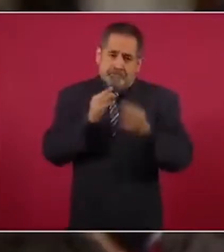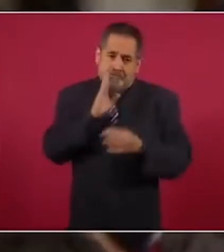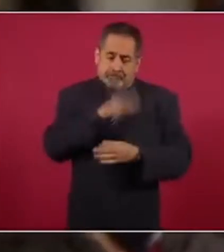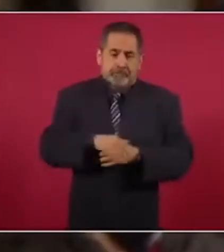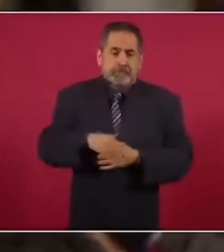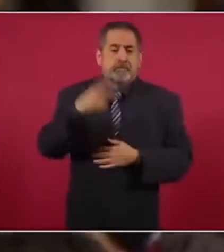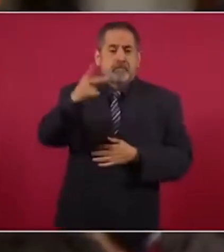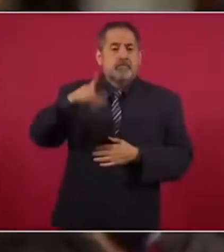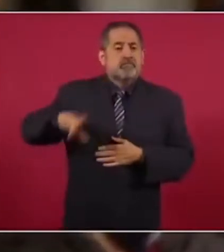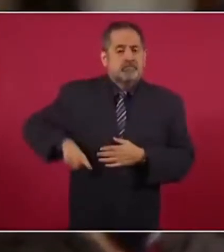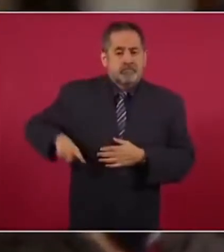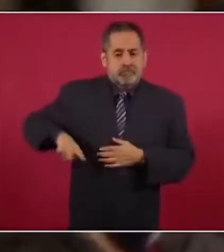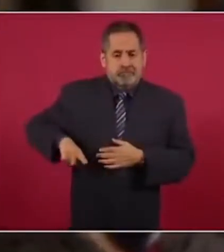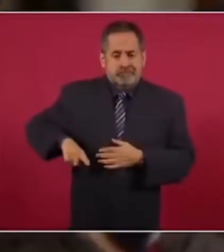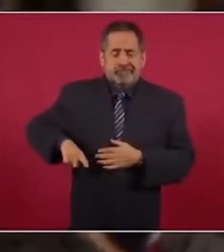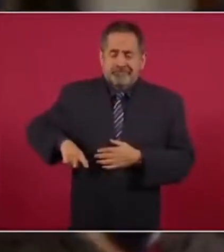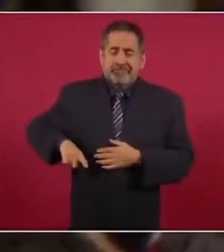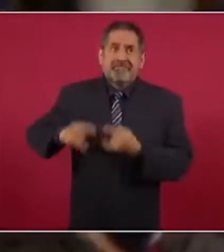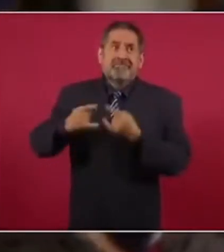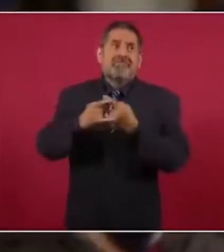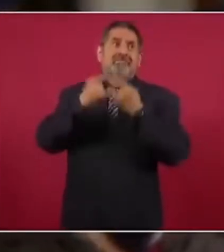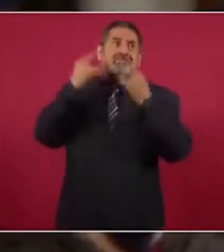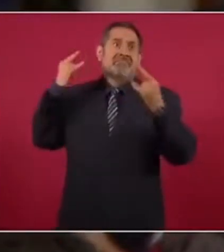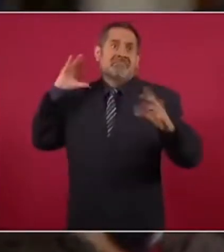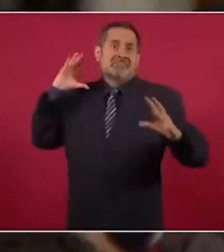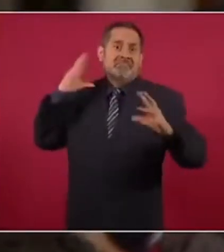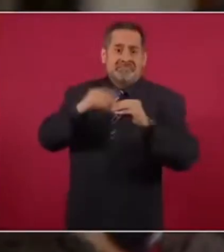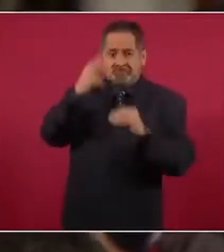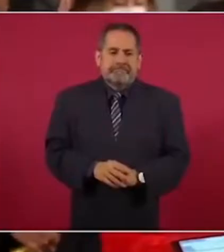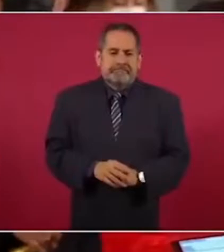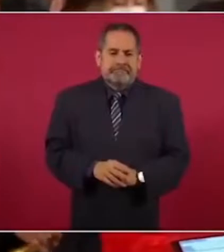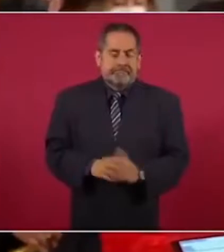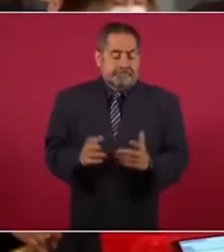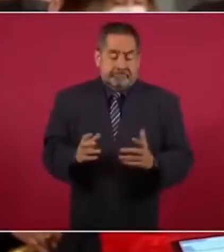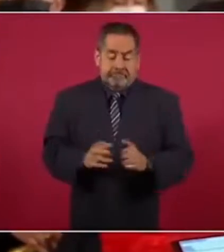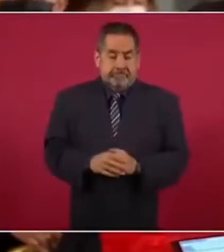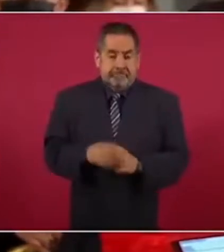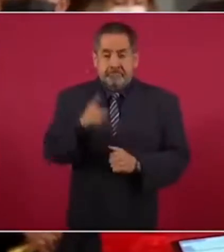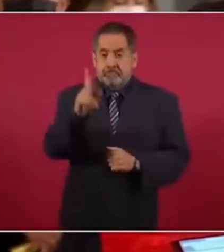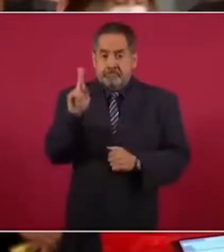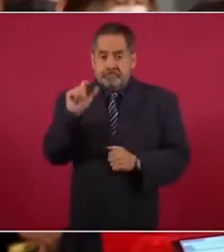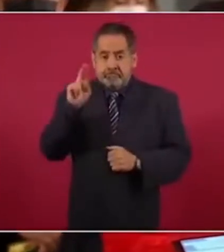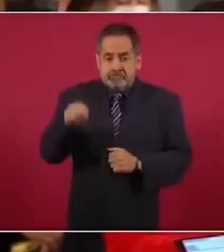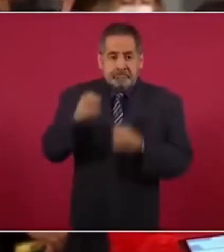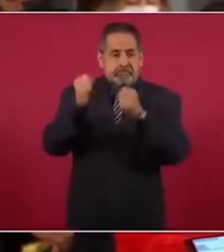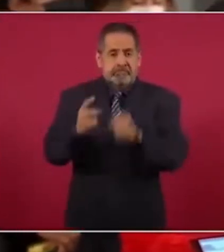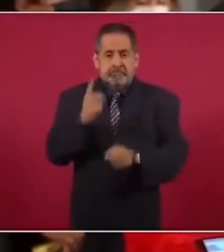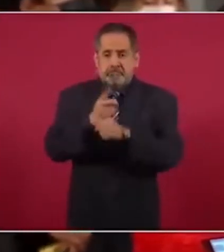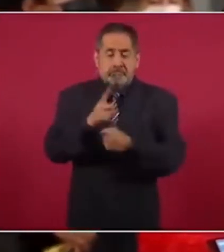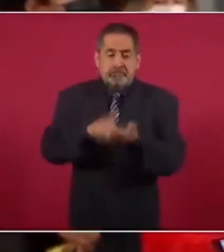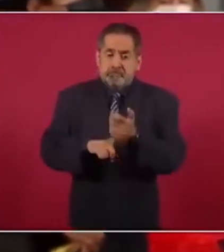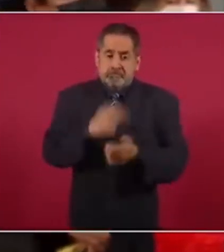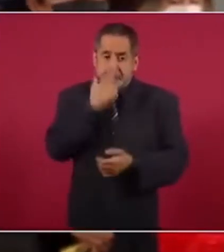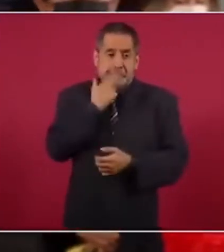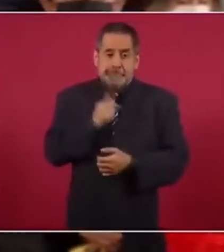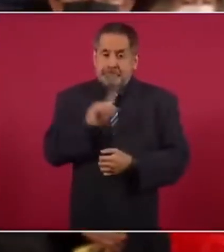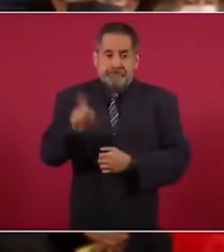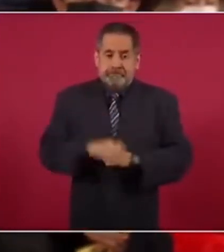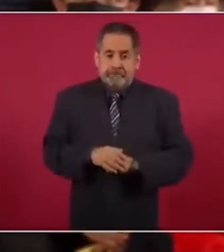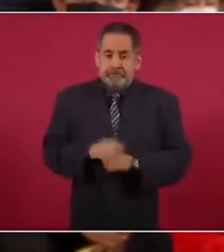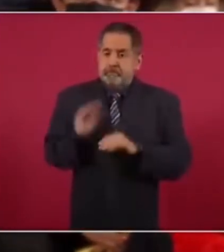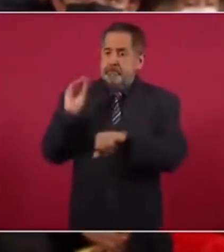Su gobierno ya es el más violento en la historia moderna de México, su estrategia de seguridad no ha funcionado, la